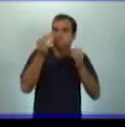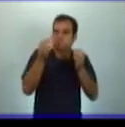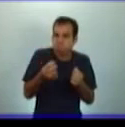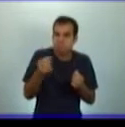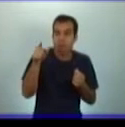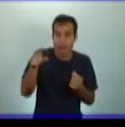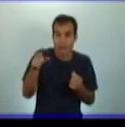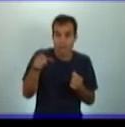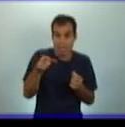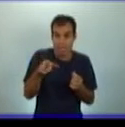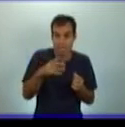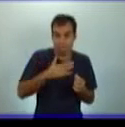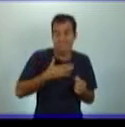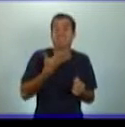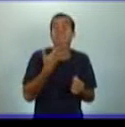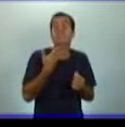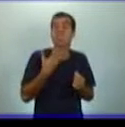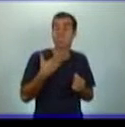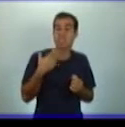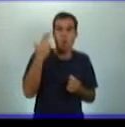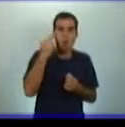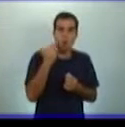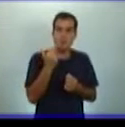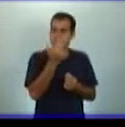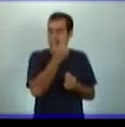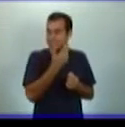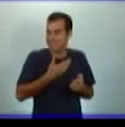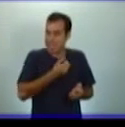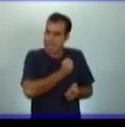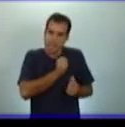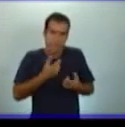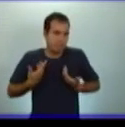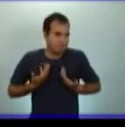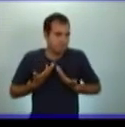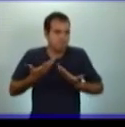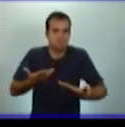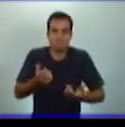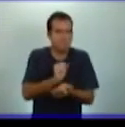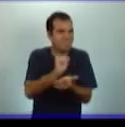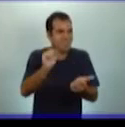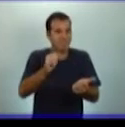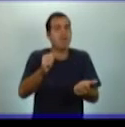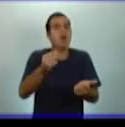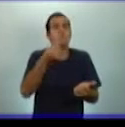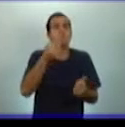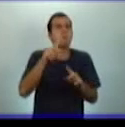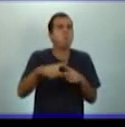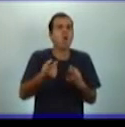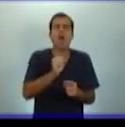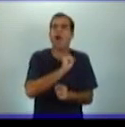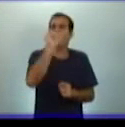profundo anhelo de José Martín está logrado en Cuba?